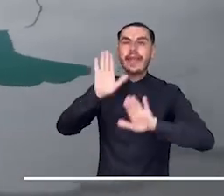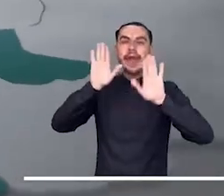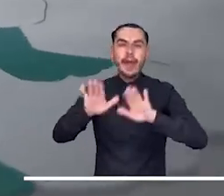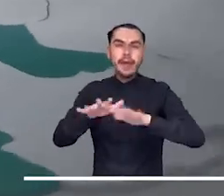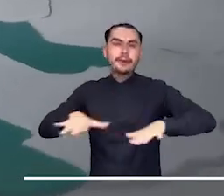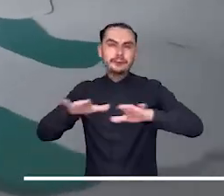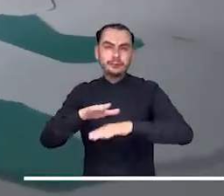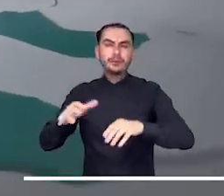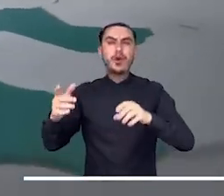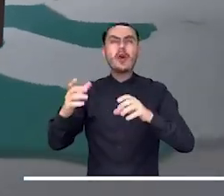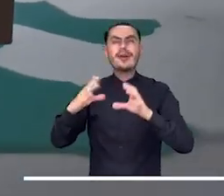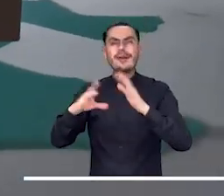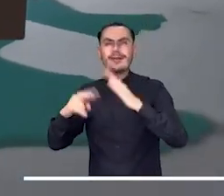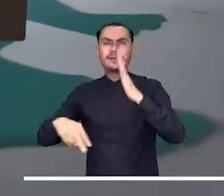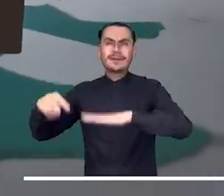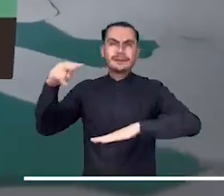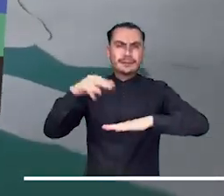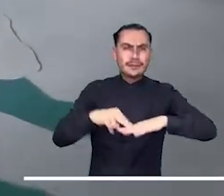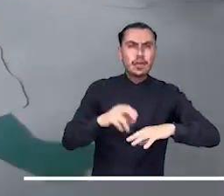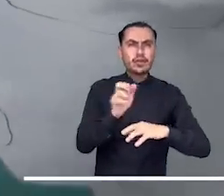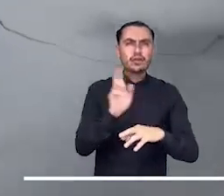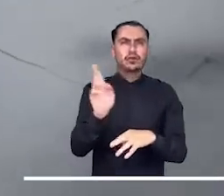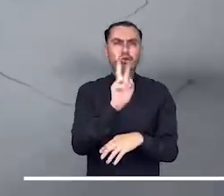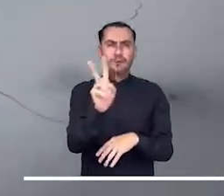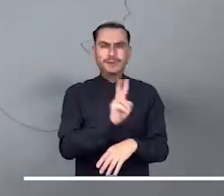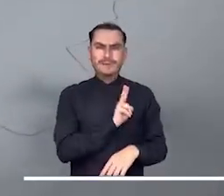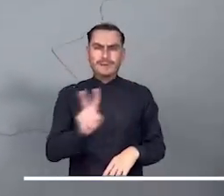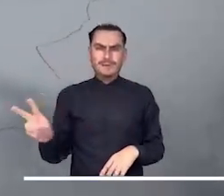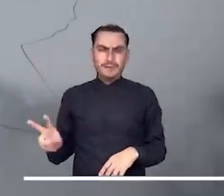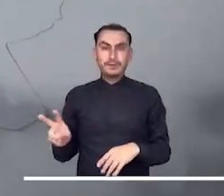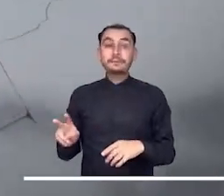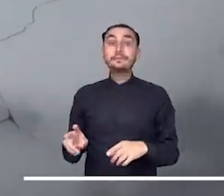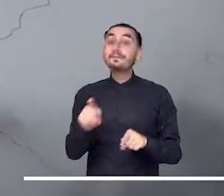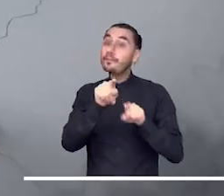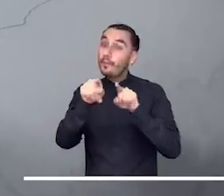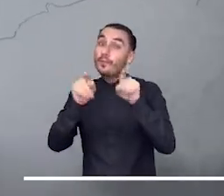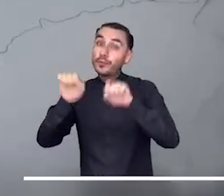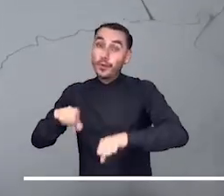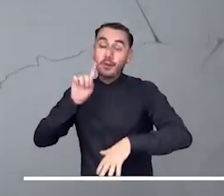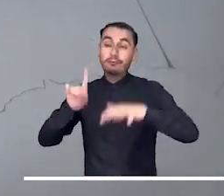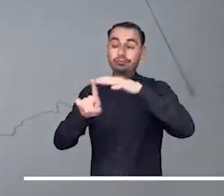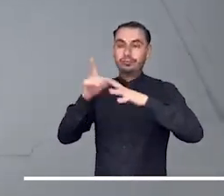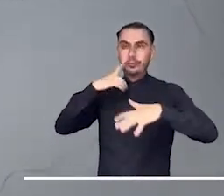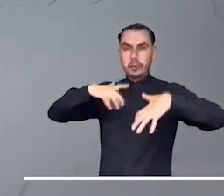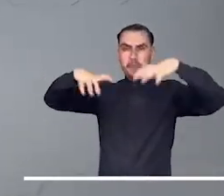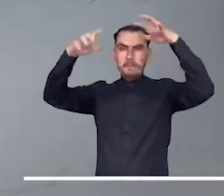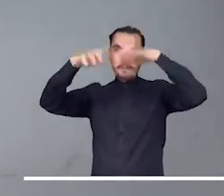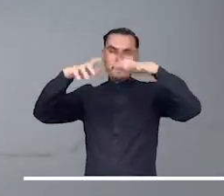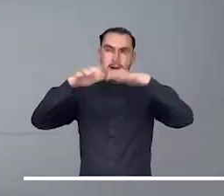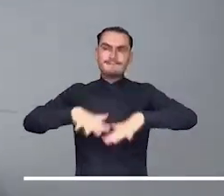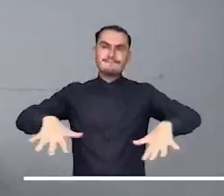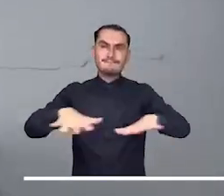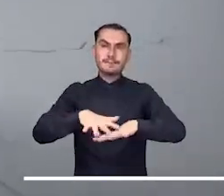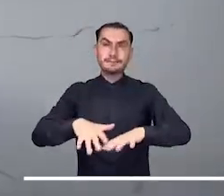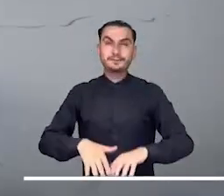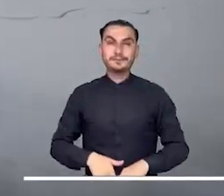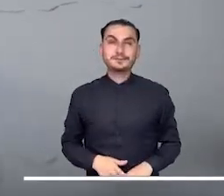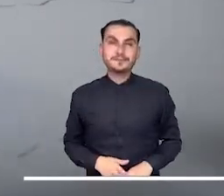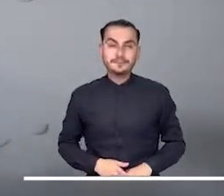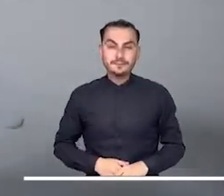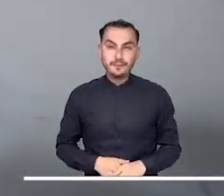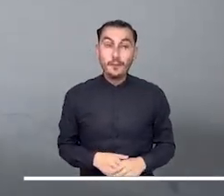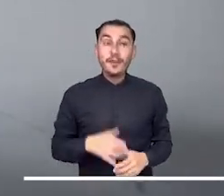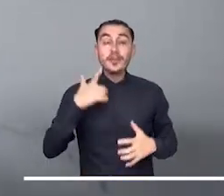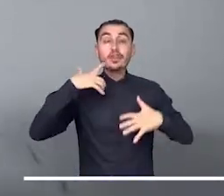Nariño y sur de Valle del Cauca, por lo que no se descartan precipitaciones en estas zonas. Las lluvias